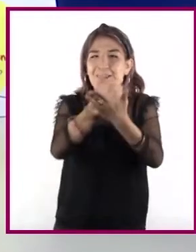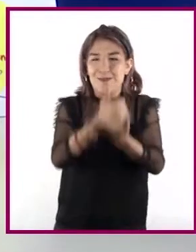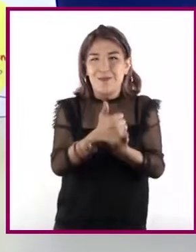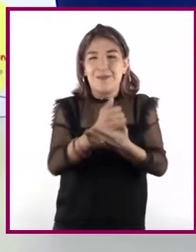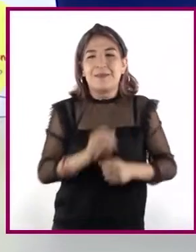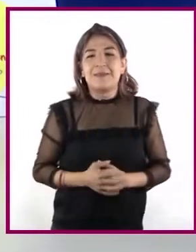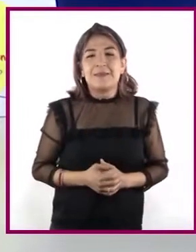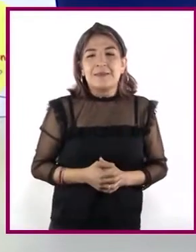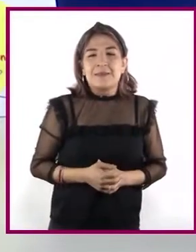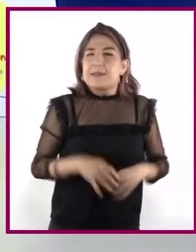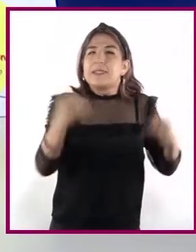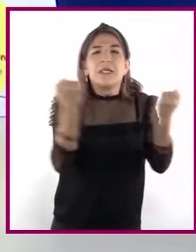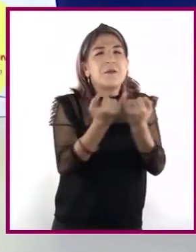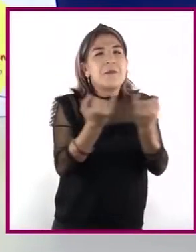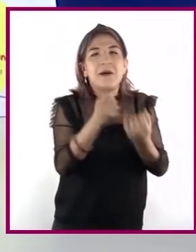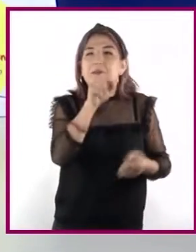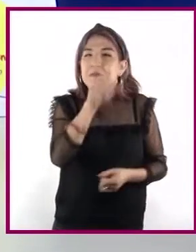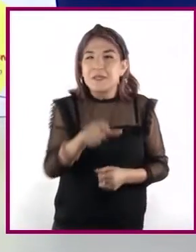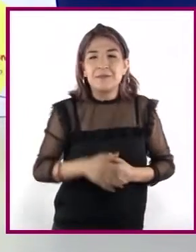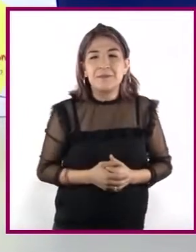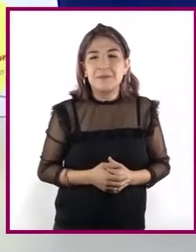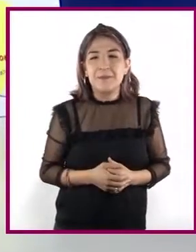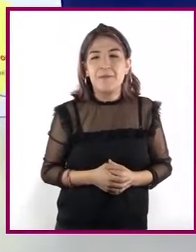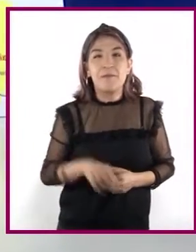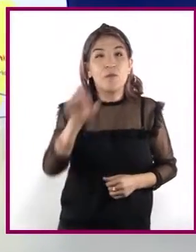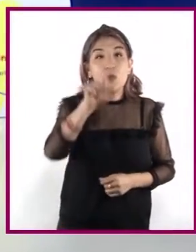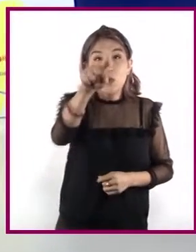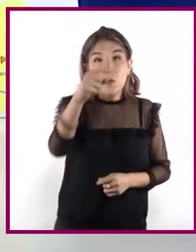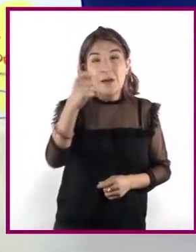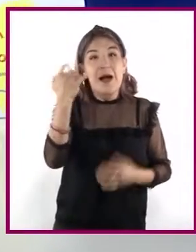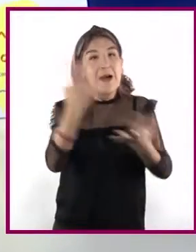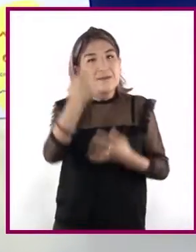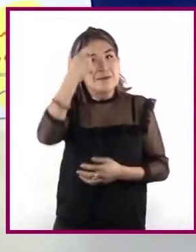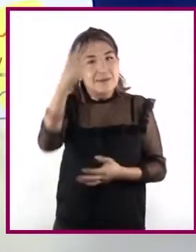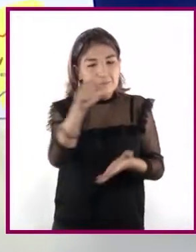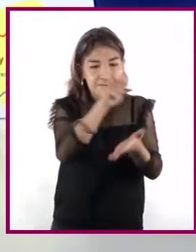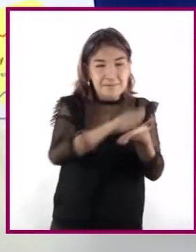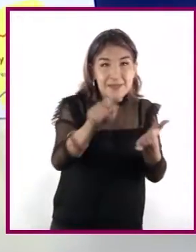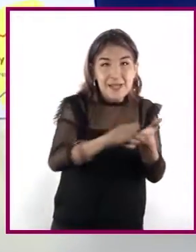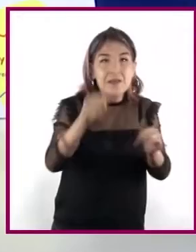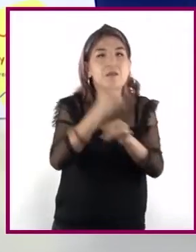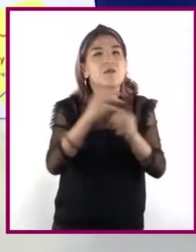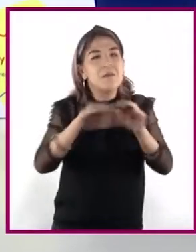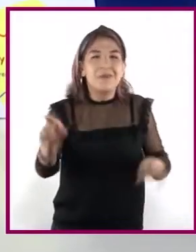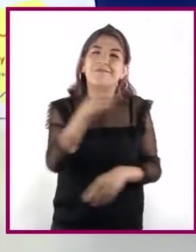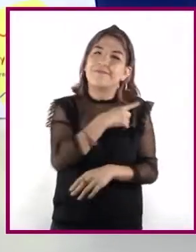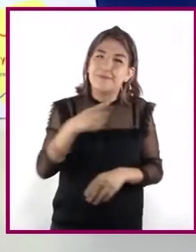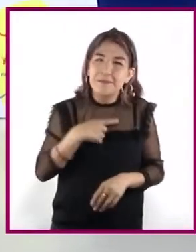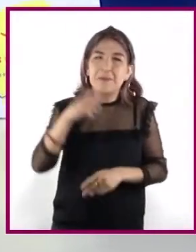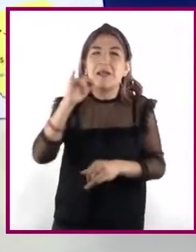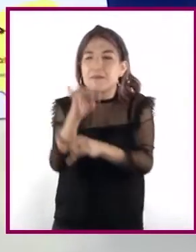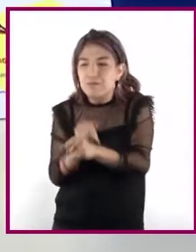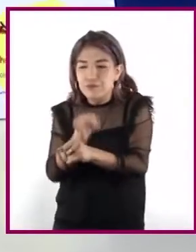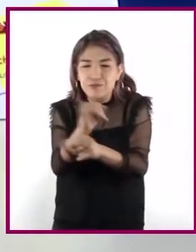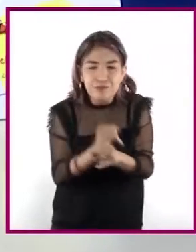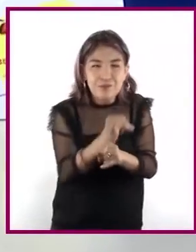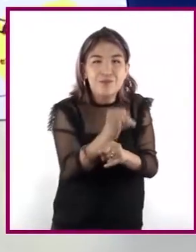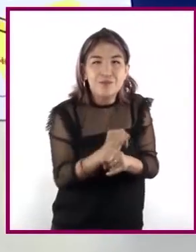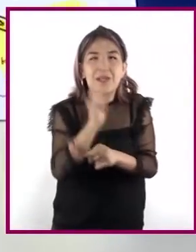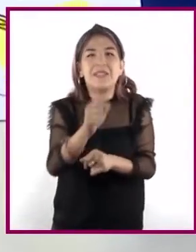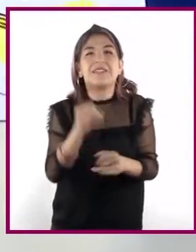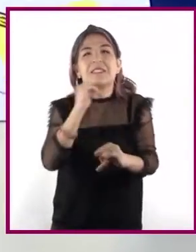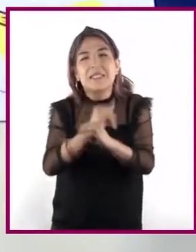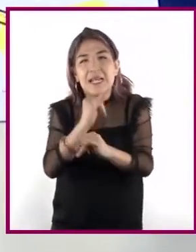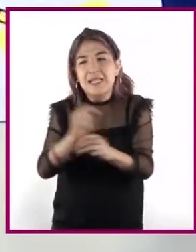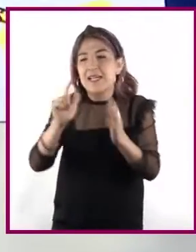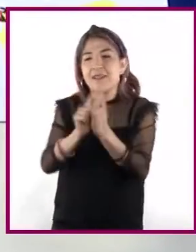Lo mismo sucede cuando se trata de crear un texto. Hay que consultar varias fuentes, seleccionar información